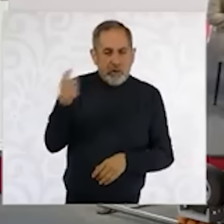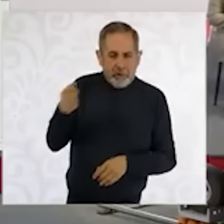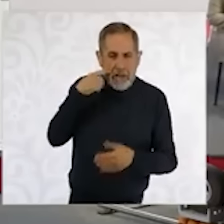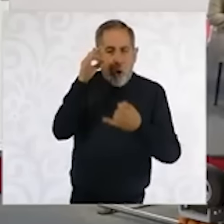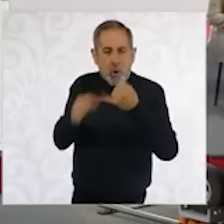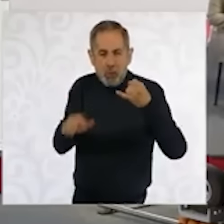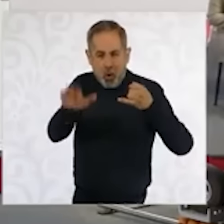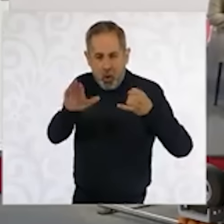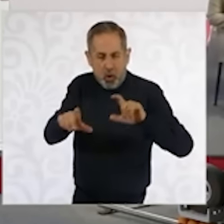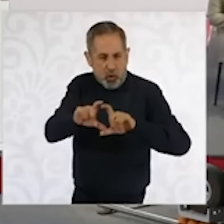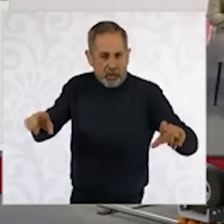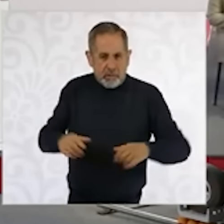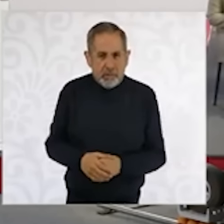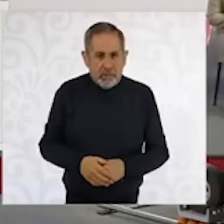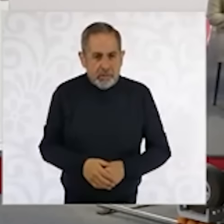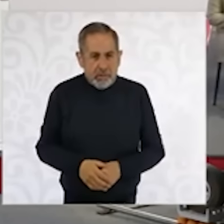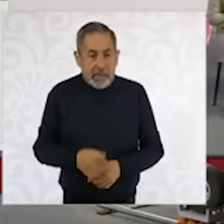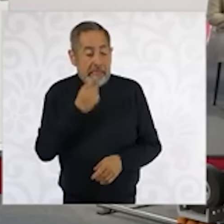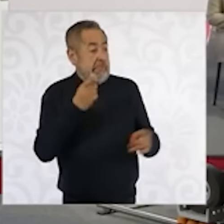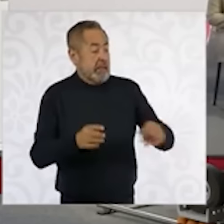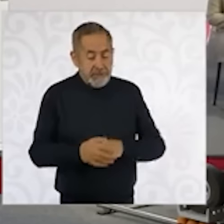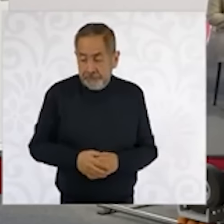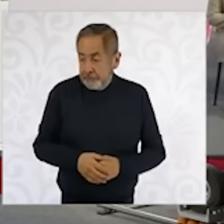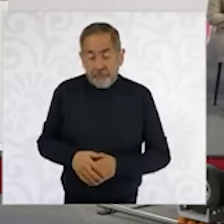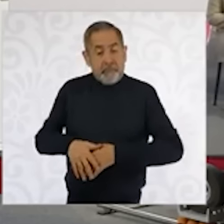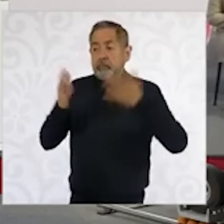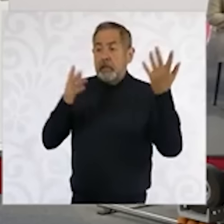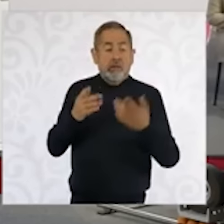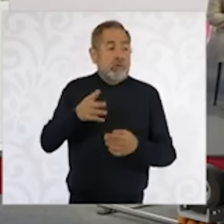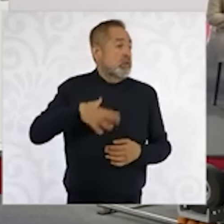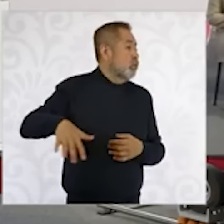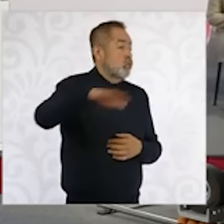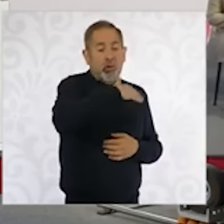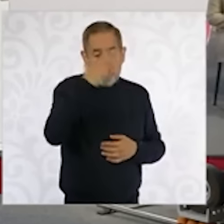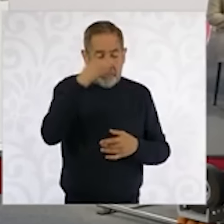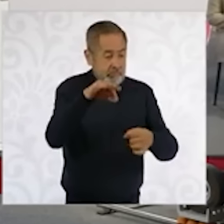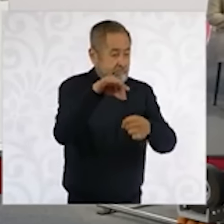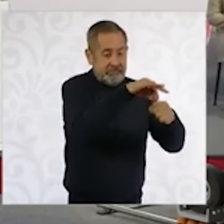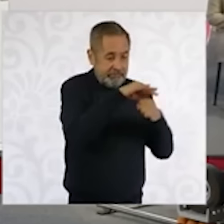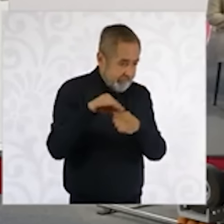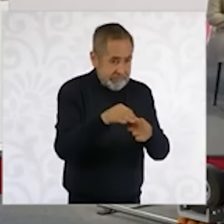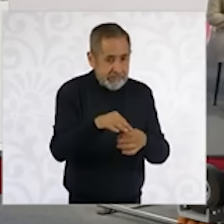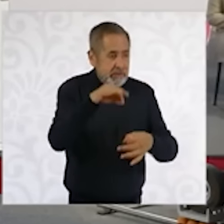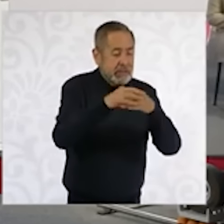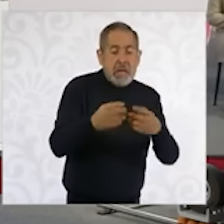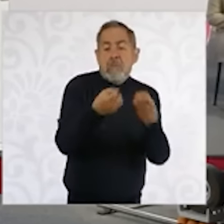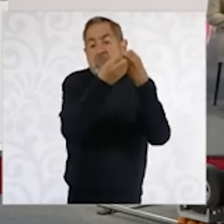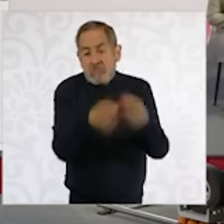Es ampliamente aceptado que la elección de jueces por voto popular socaba la imparcialidad,